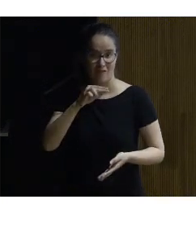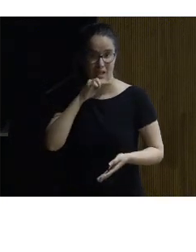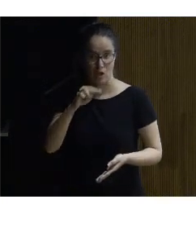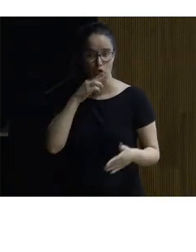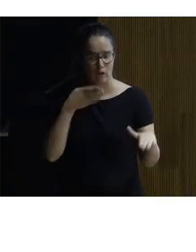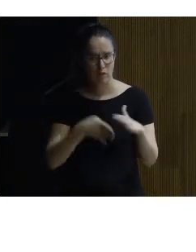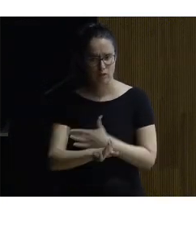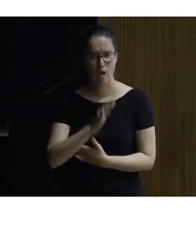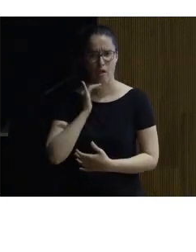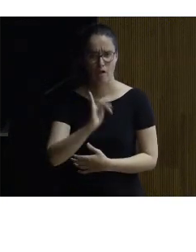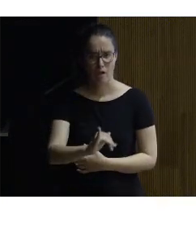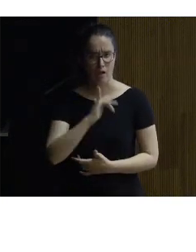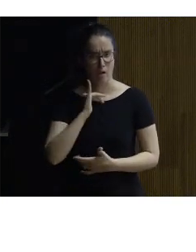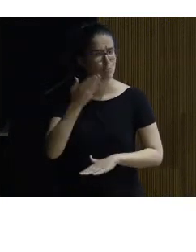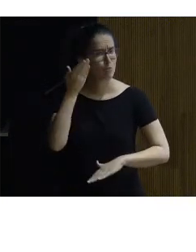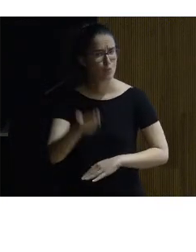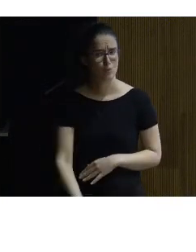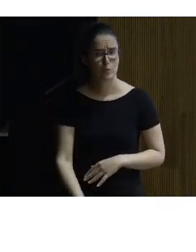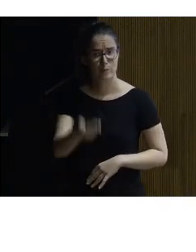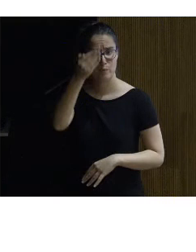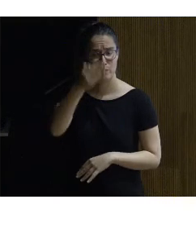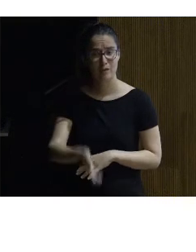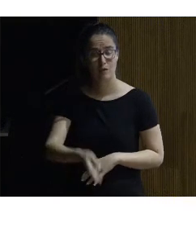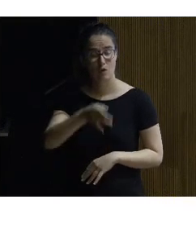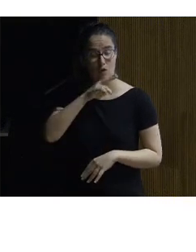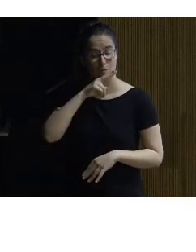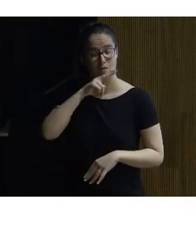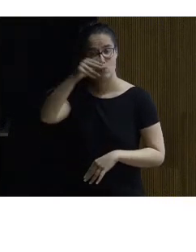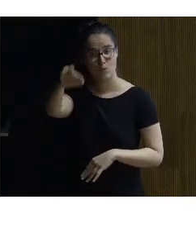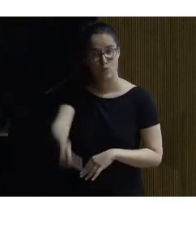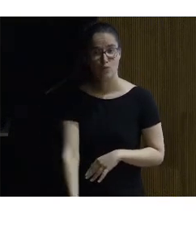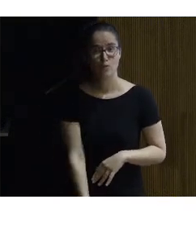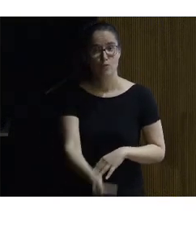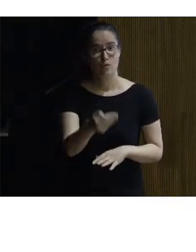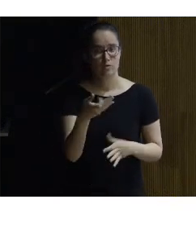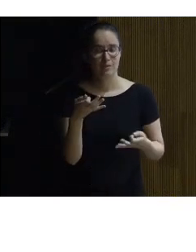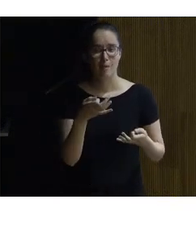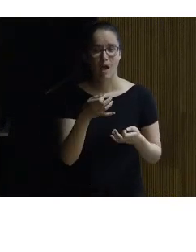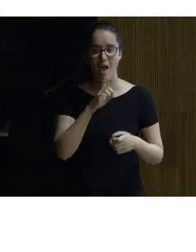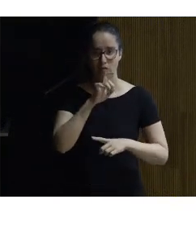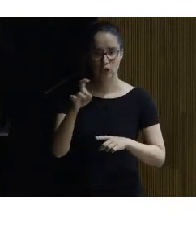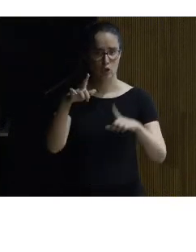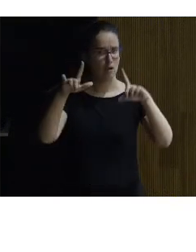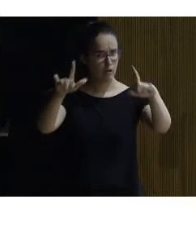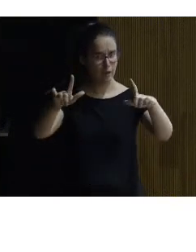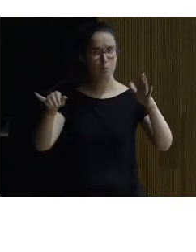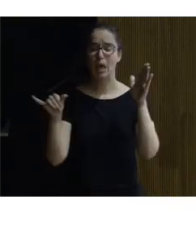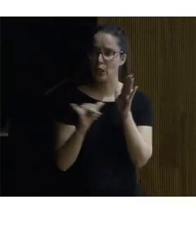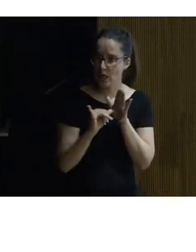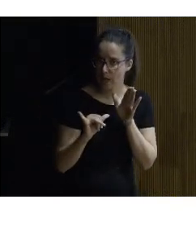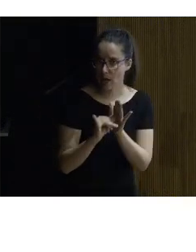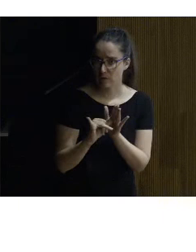accesibles eso es fundamental los servicios higiénicos y que sean estén bien señalizados que estén cerca